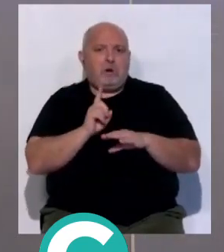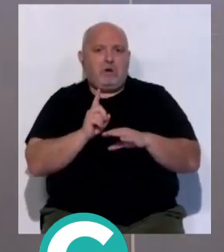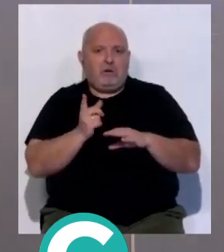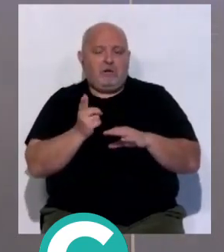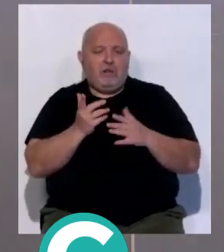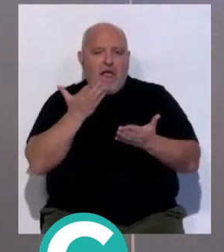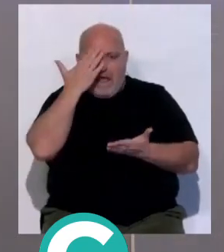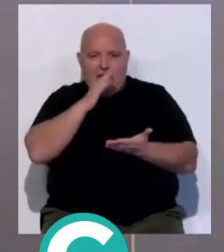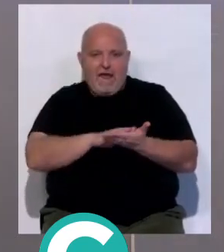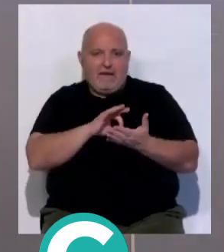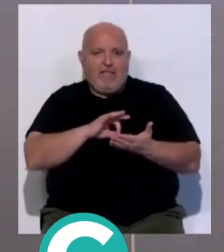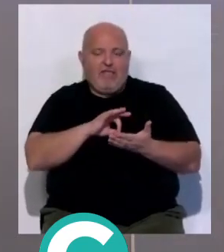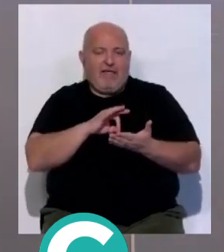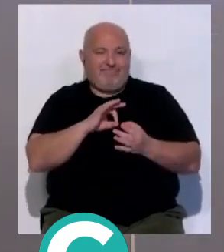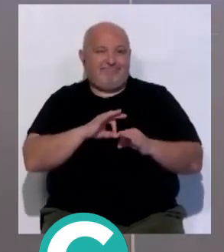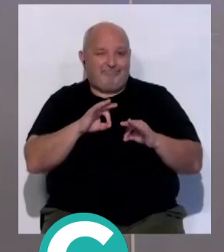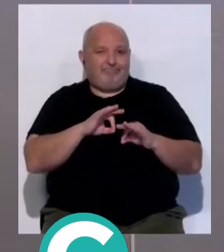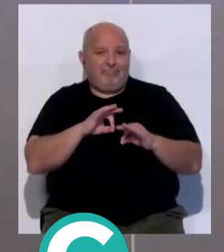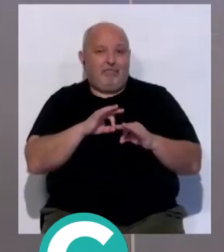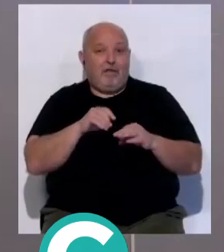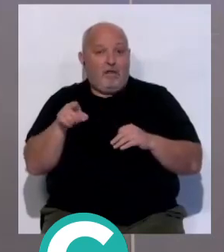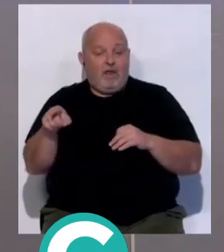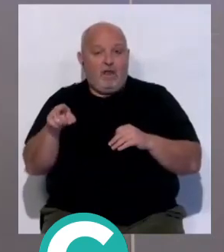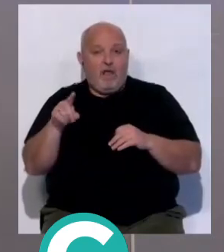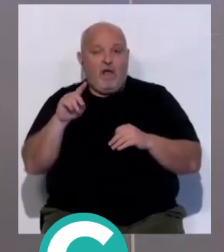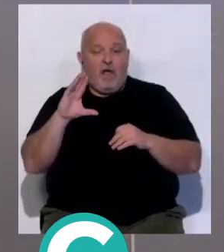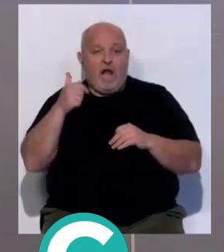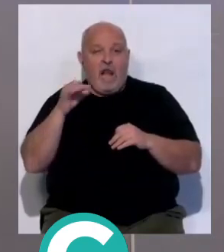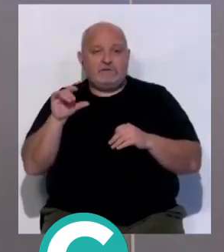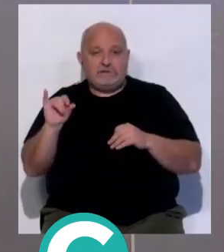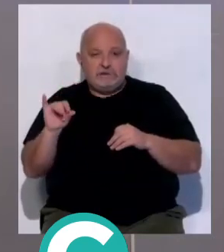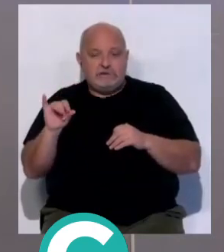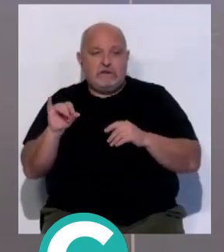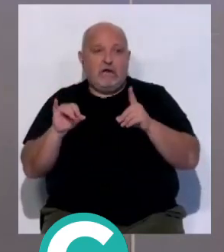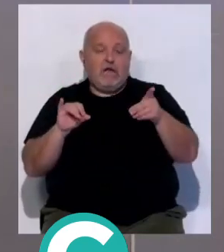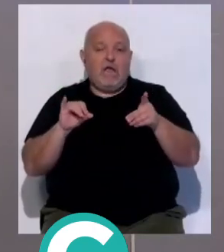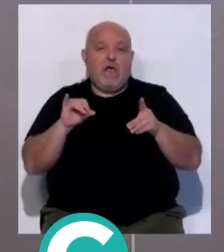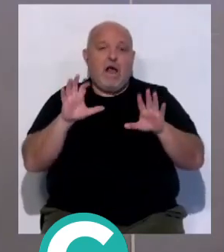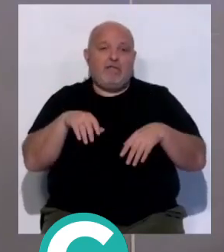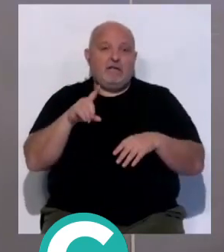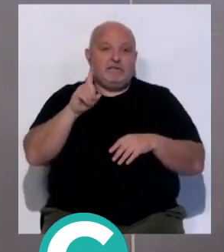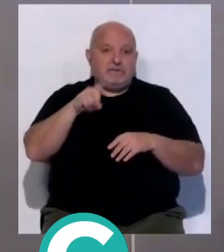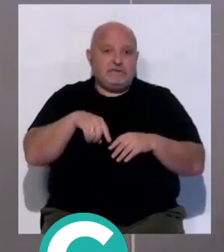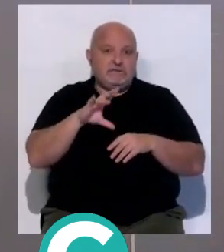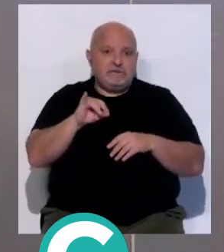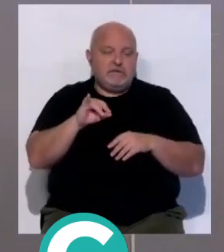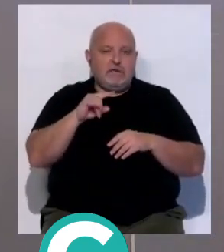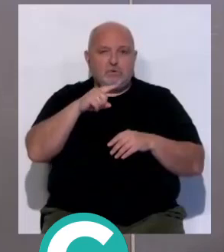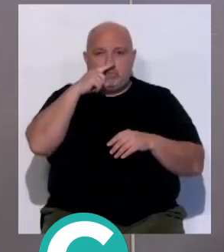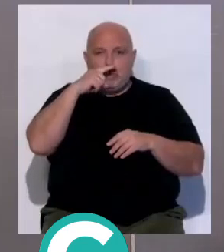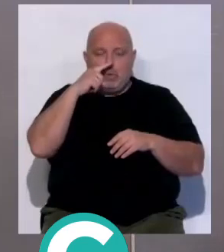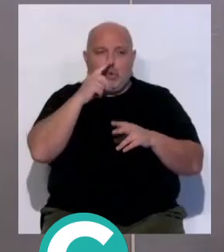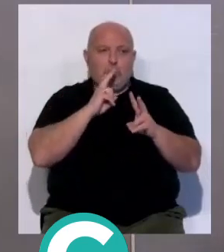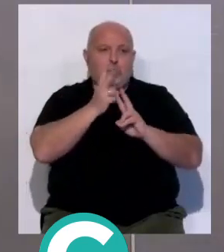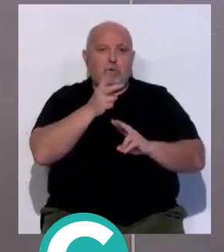puso en el acta. Y a esto sí. Y a los del Cádiz Hernández Hernández, con una chulería barata,